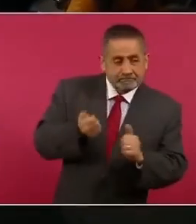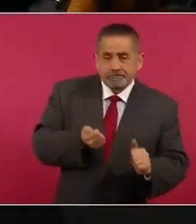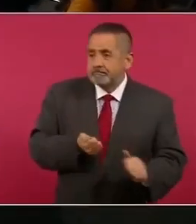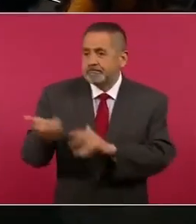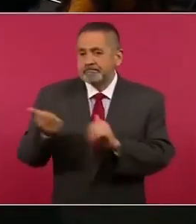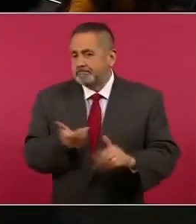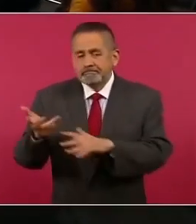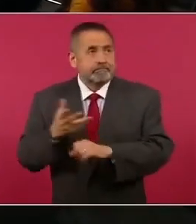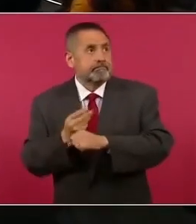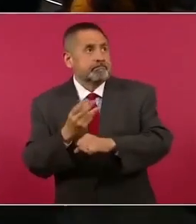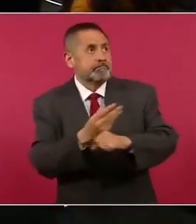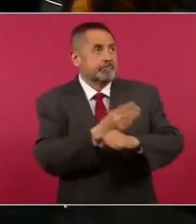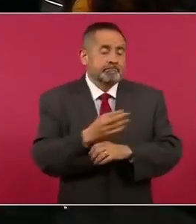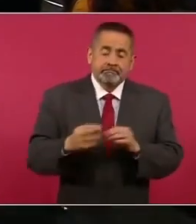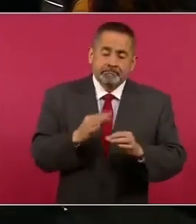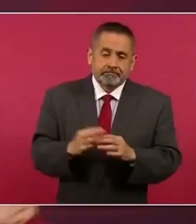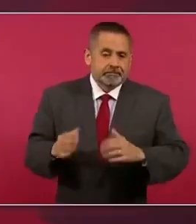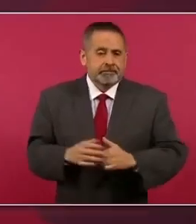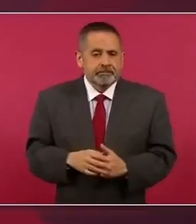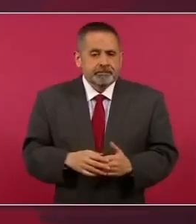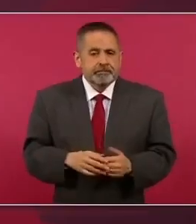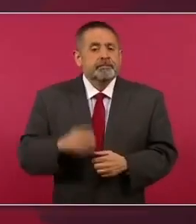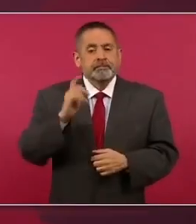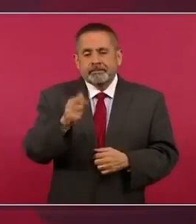entonces siempre lo preventivo